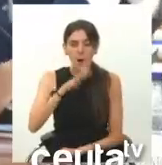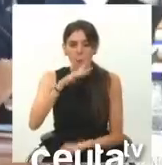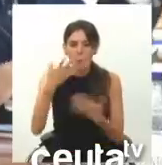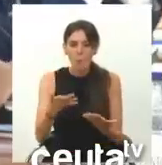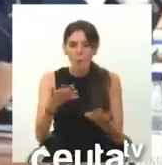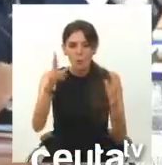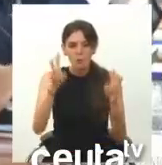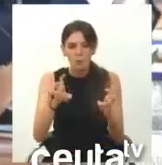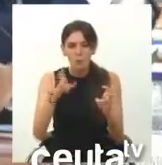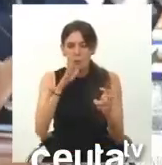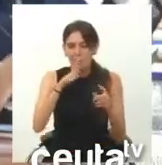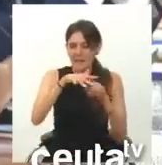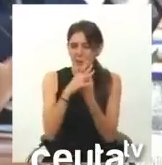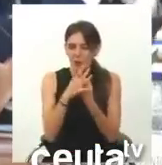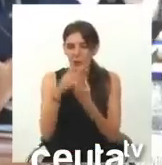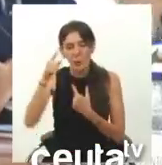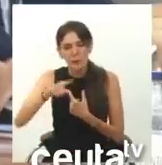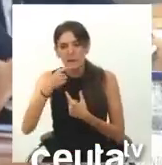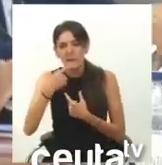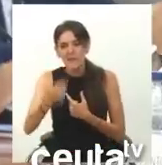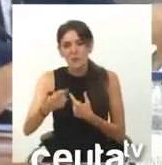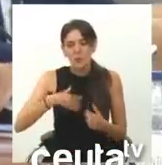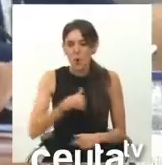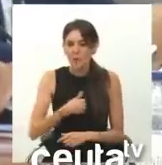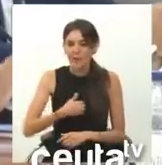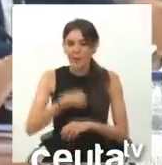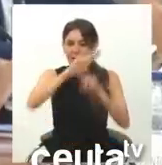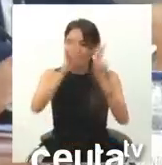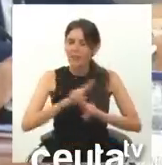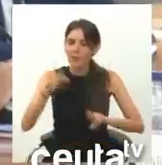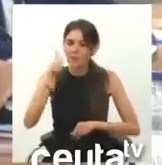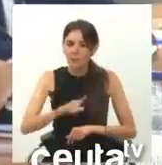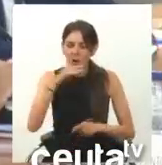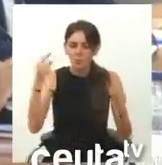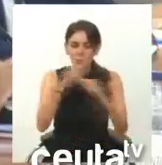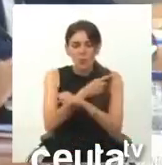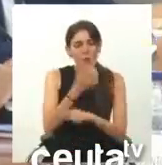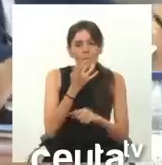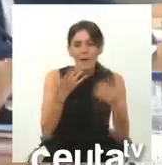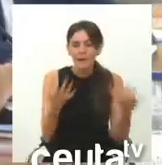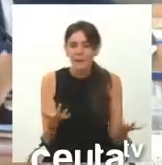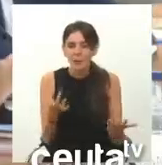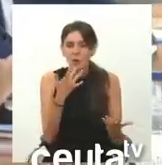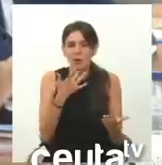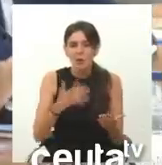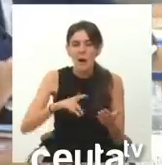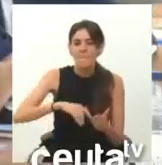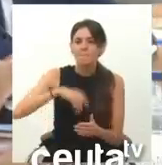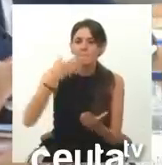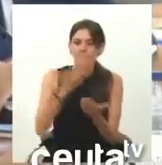debilitar nuestra situación y nuestro papel internacional. Contradicciones como reclamar